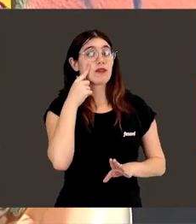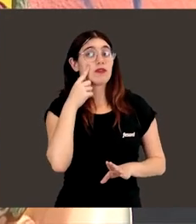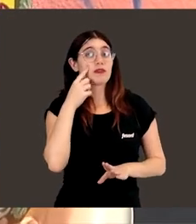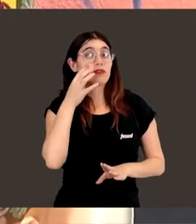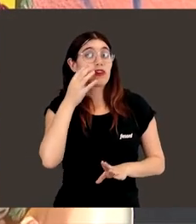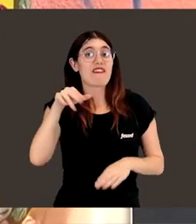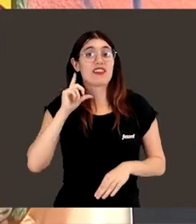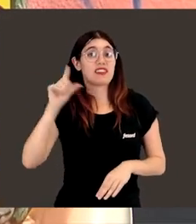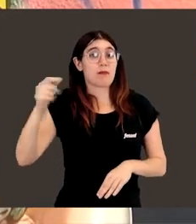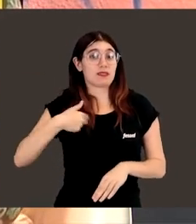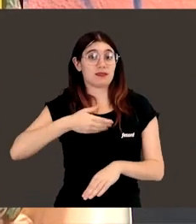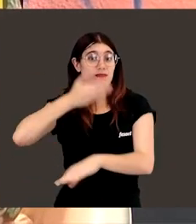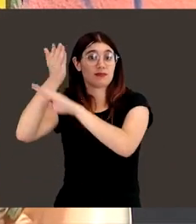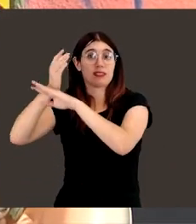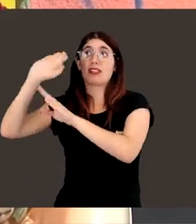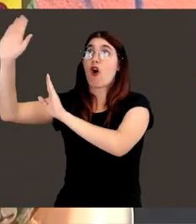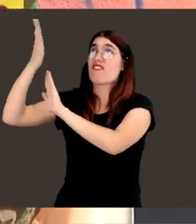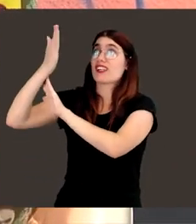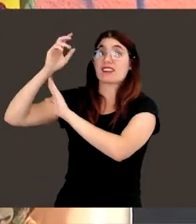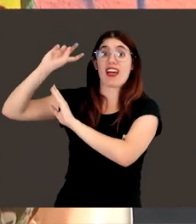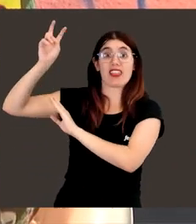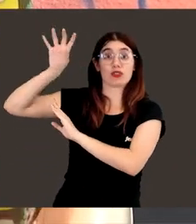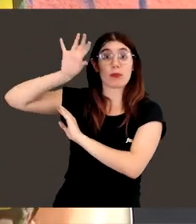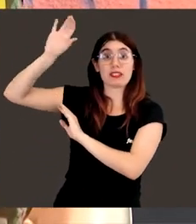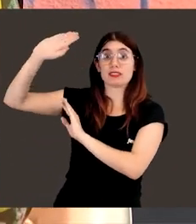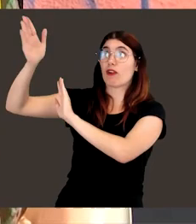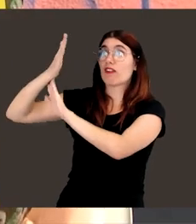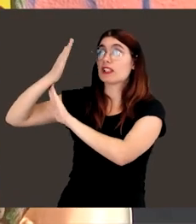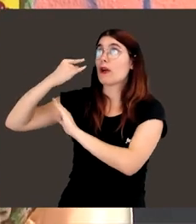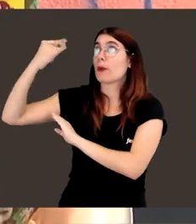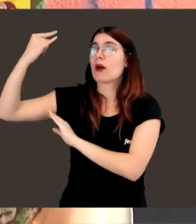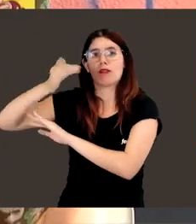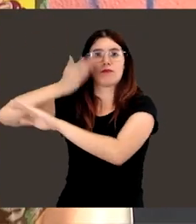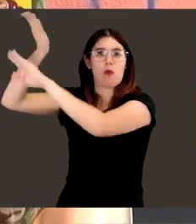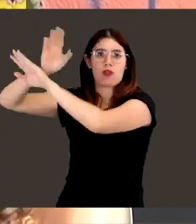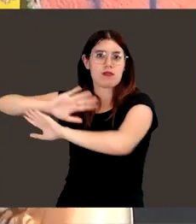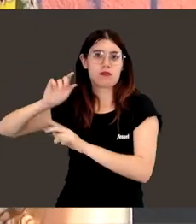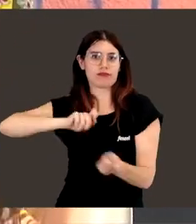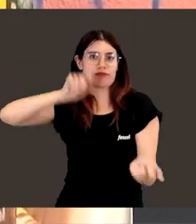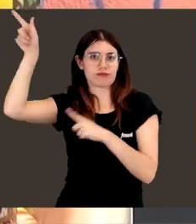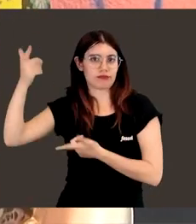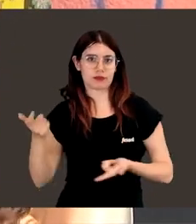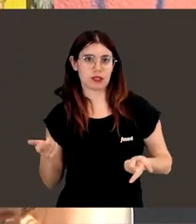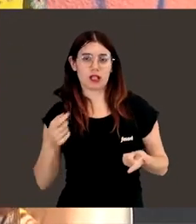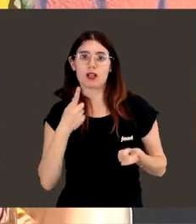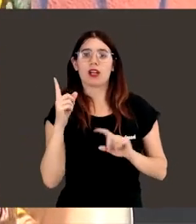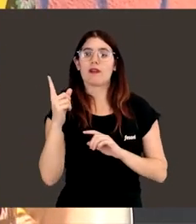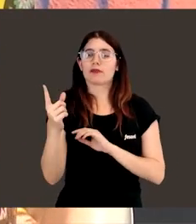veces te llegan ofertas de fuera, del extranjero, muy tentadoras, ¿no? No solamente en